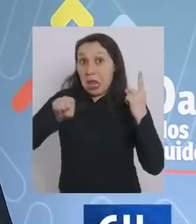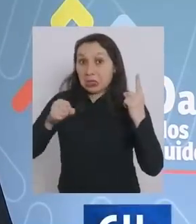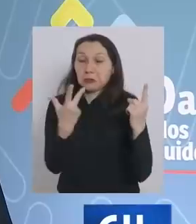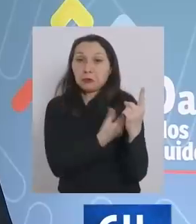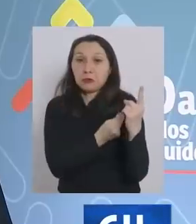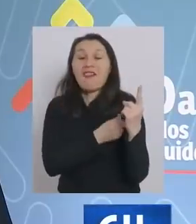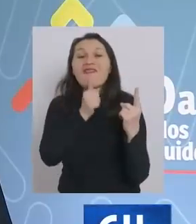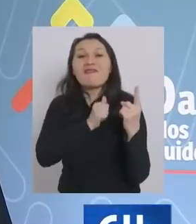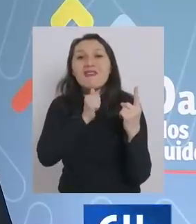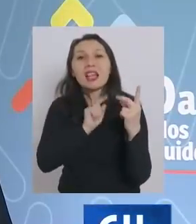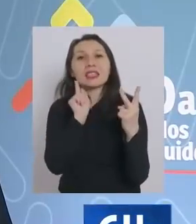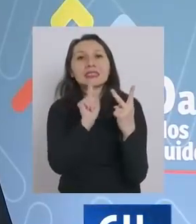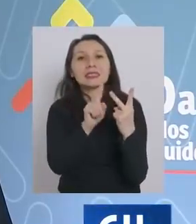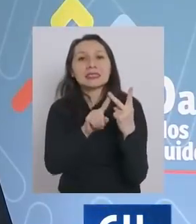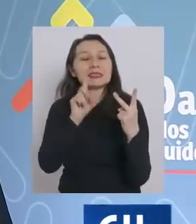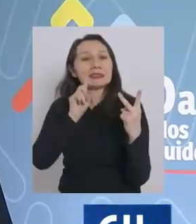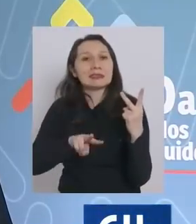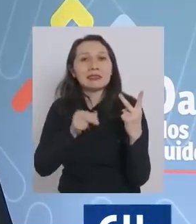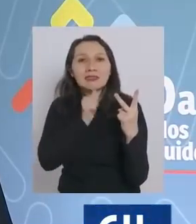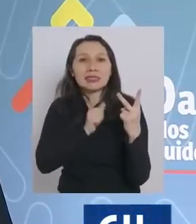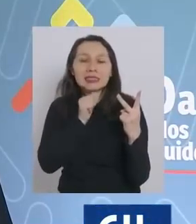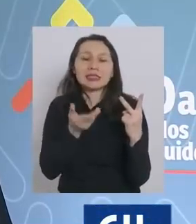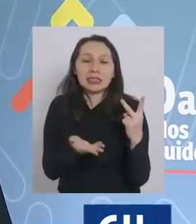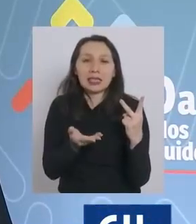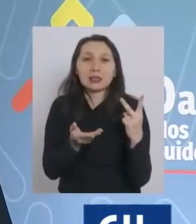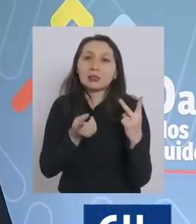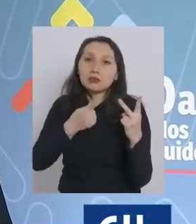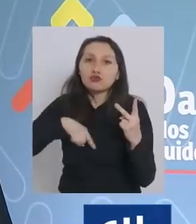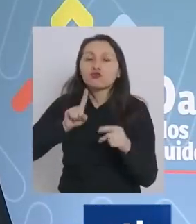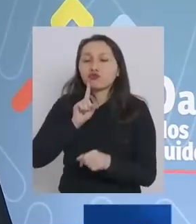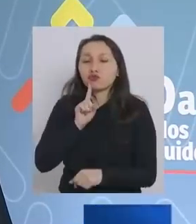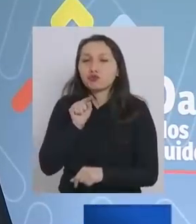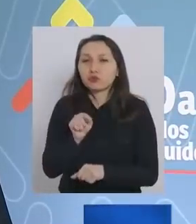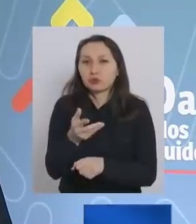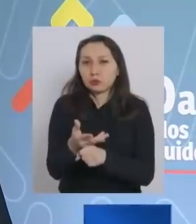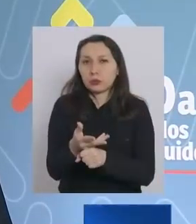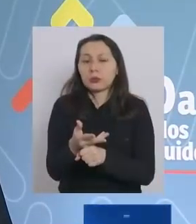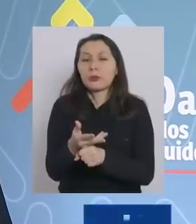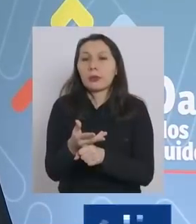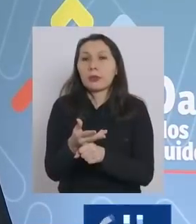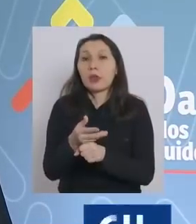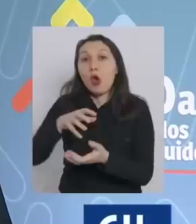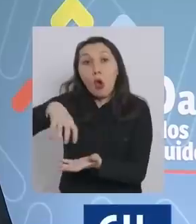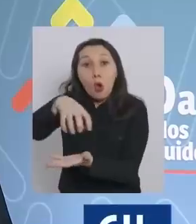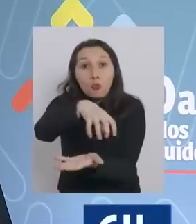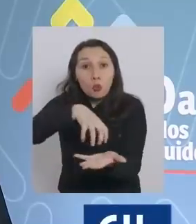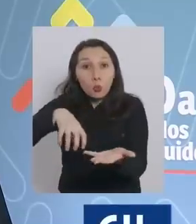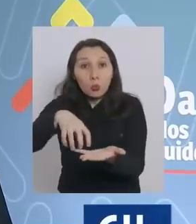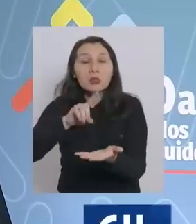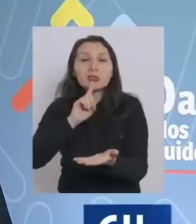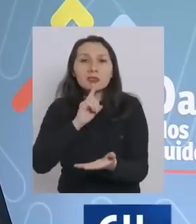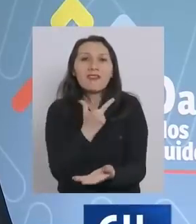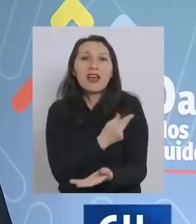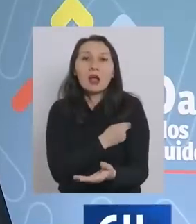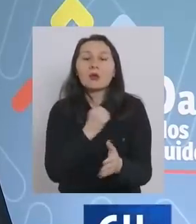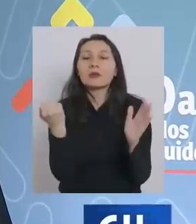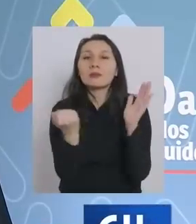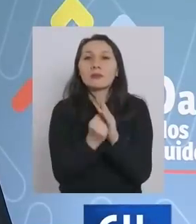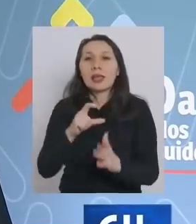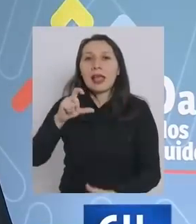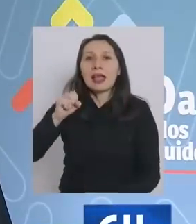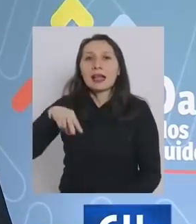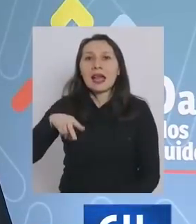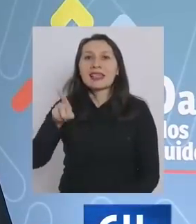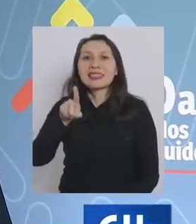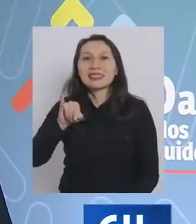dosis y no han ido a colocarse la segunda dosis también nosotros contamos en estas comunas tenemos vacuna CanSino que es una